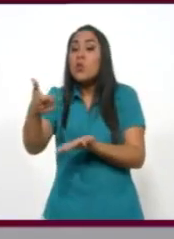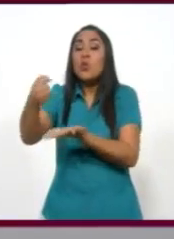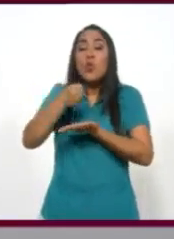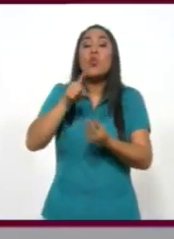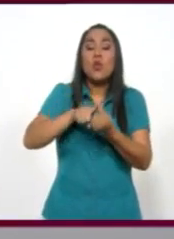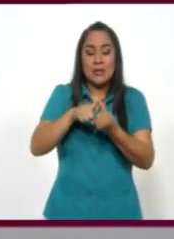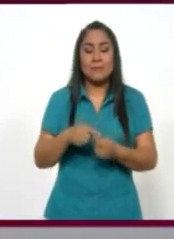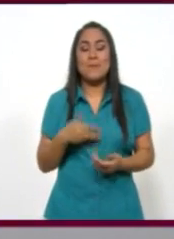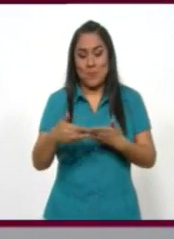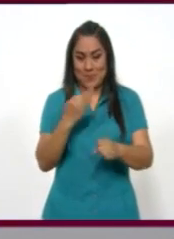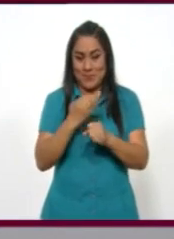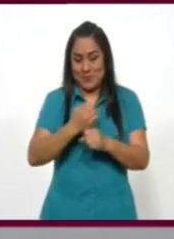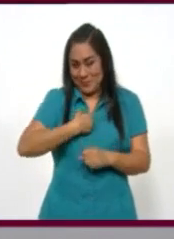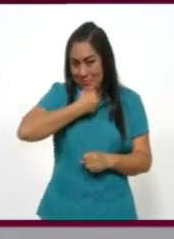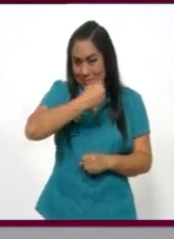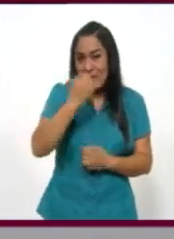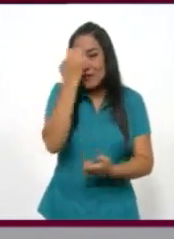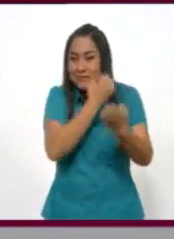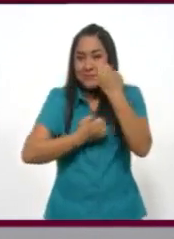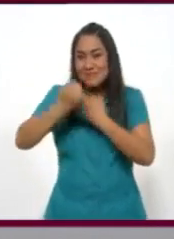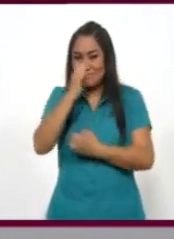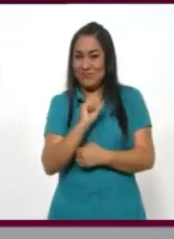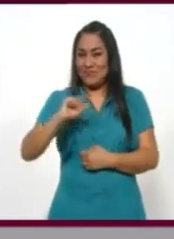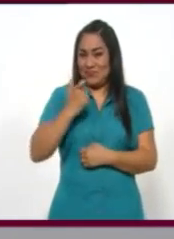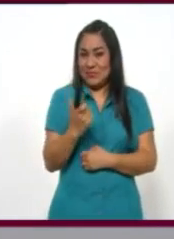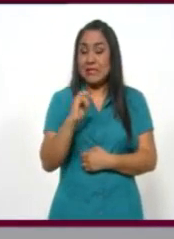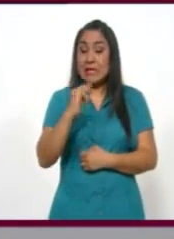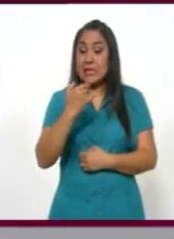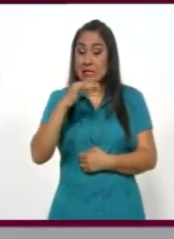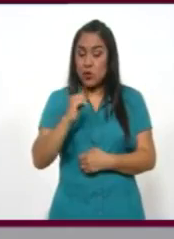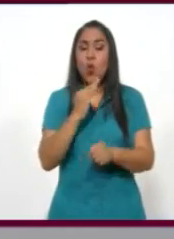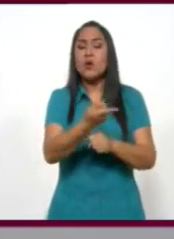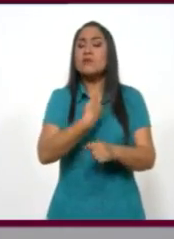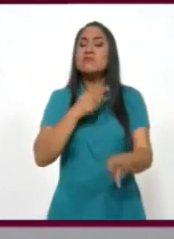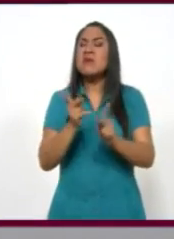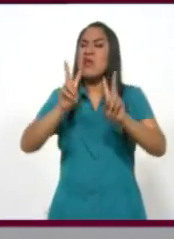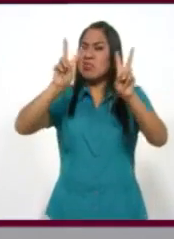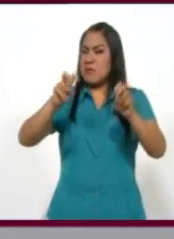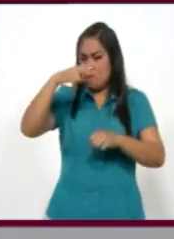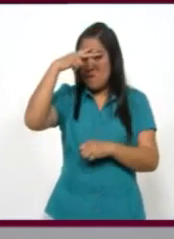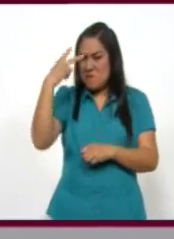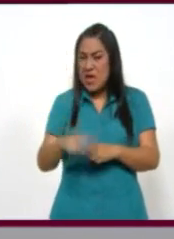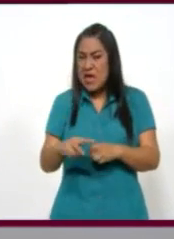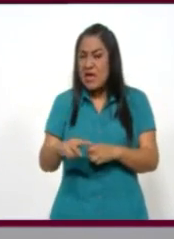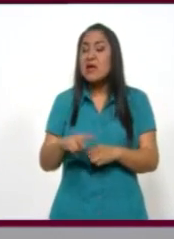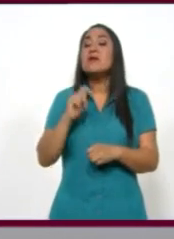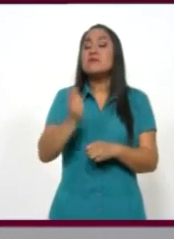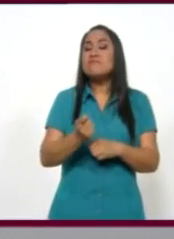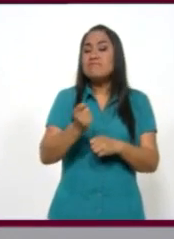Ya está con nosotros el analista económico, Ignacio Beteta. En esta ocasión tiene como tema México en el ranking de